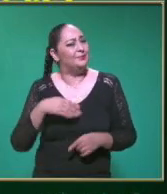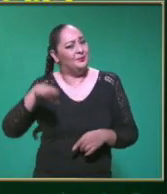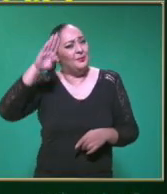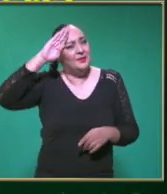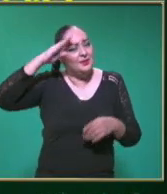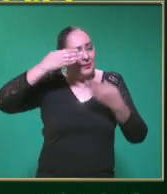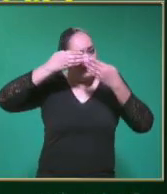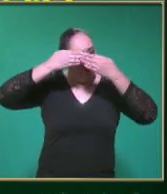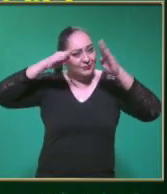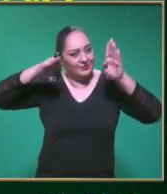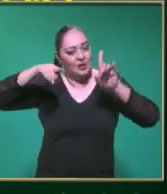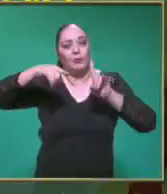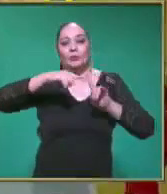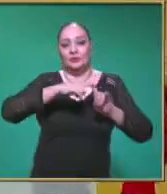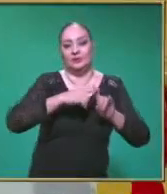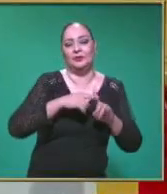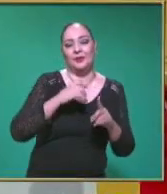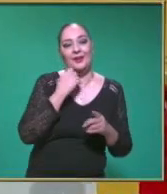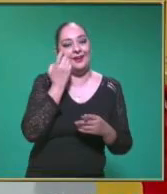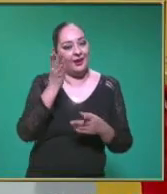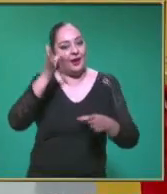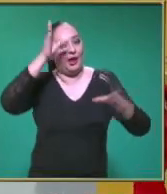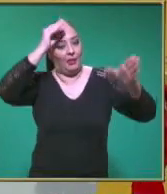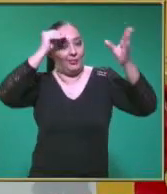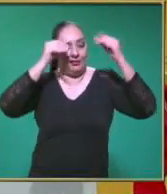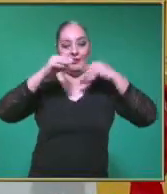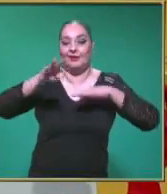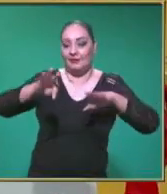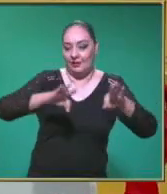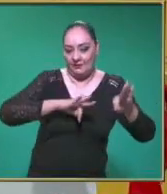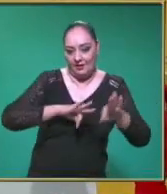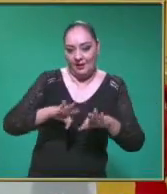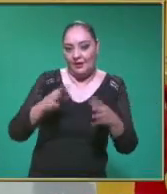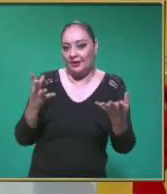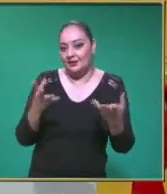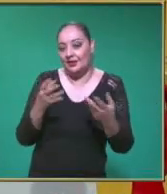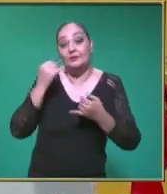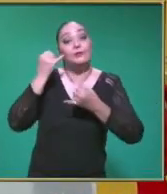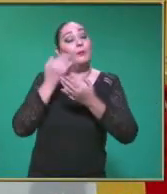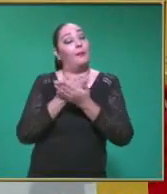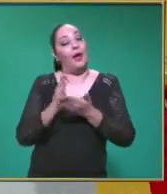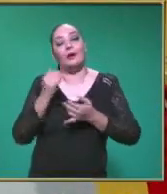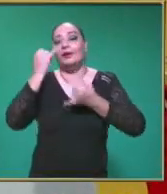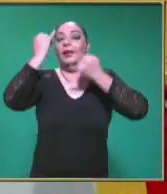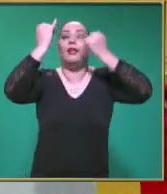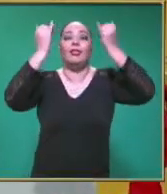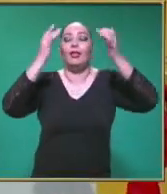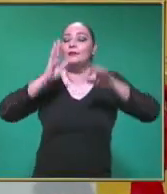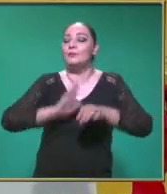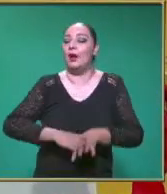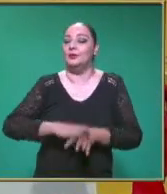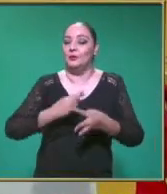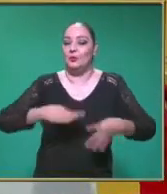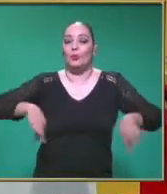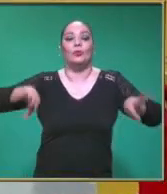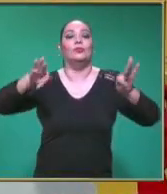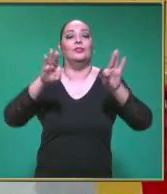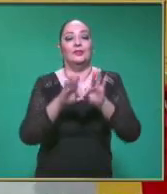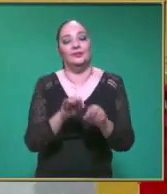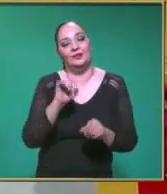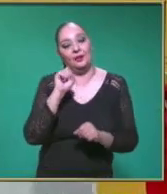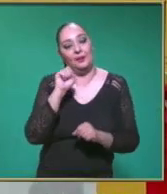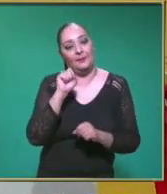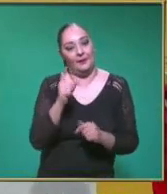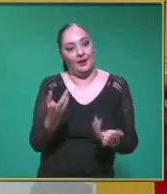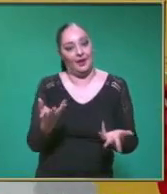Chicos Tener disposición al trabajo Y sobre todo ser creativos Que eso es fundamental Como lo hemos manejado en diferentes